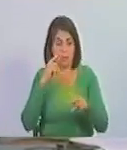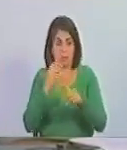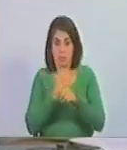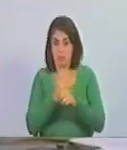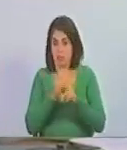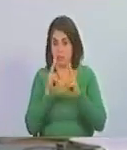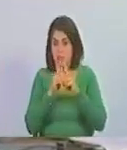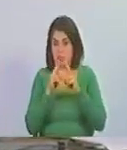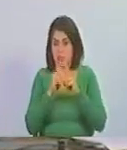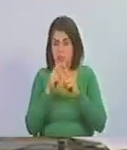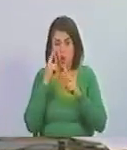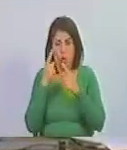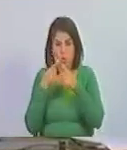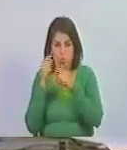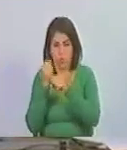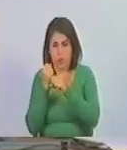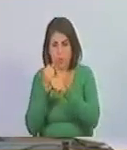trabajo